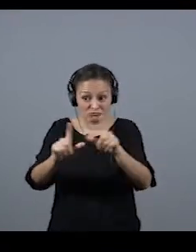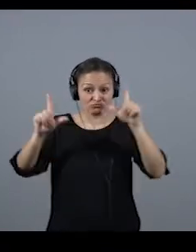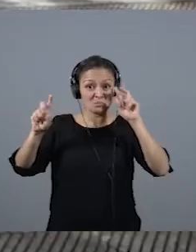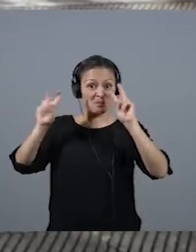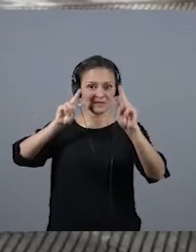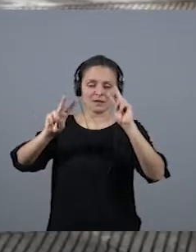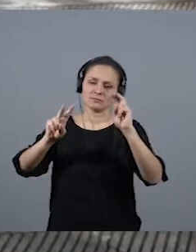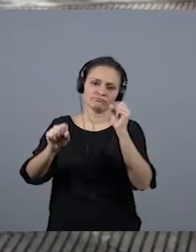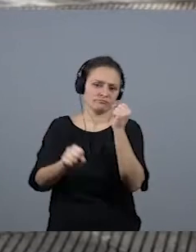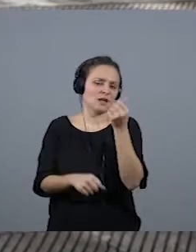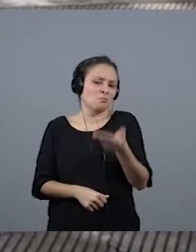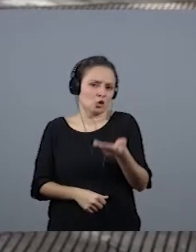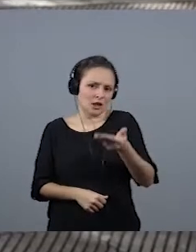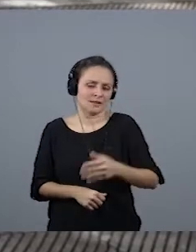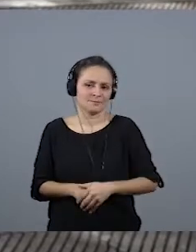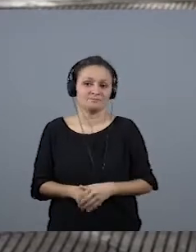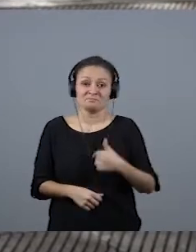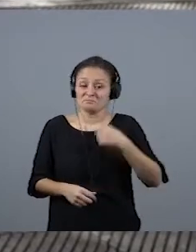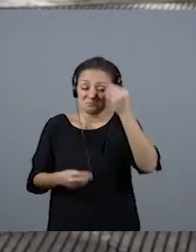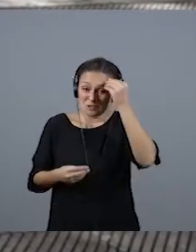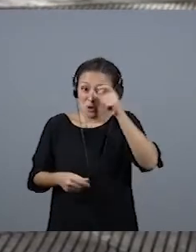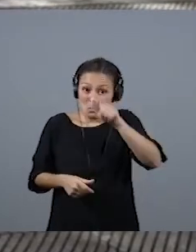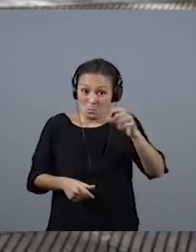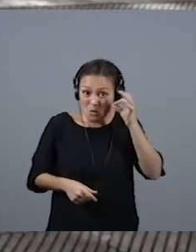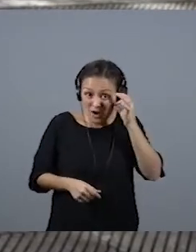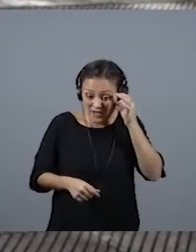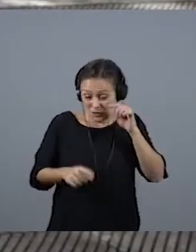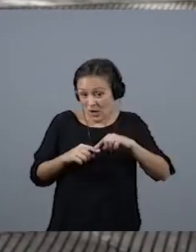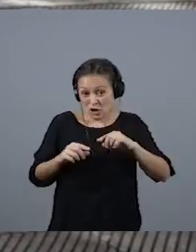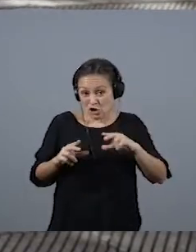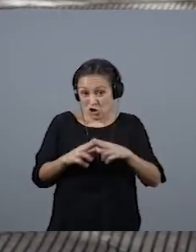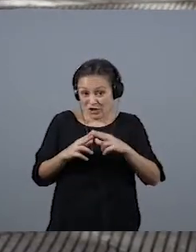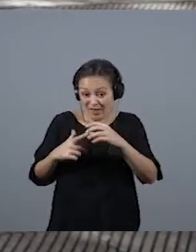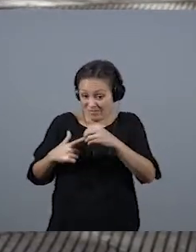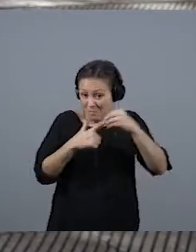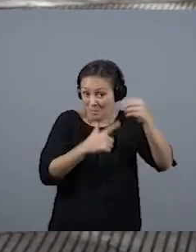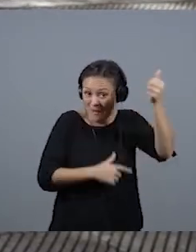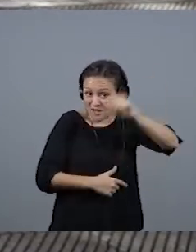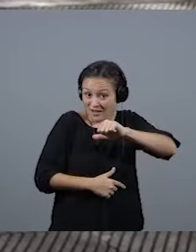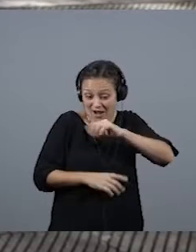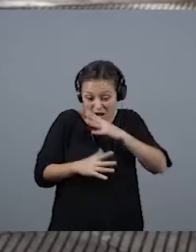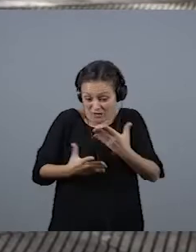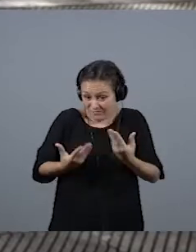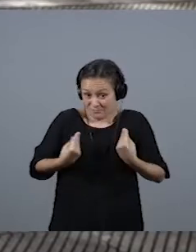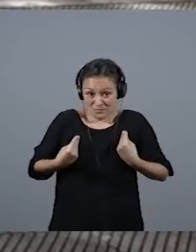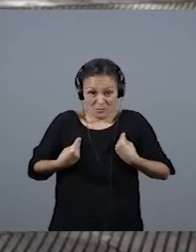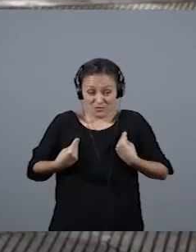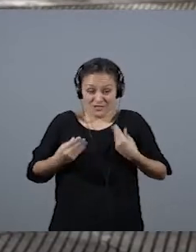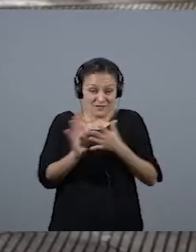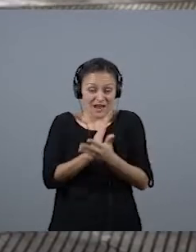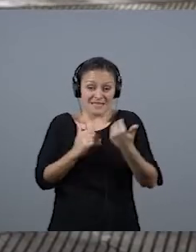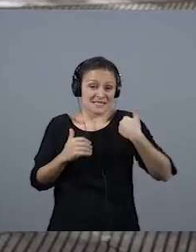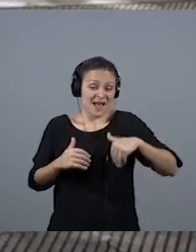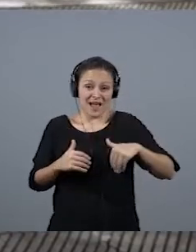importante. Yo creo que las mujeres en esta sociedad patriarcal en la que vivimos, partimos ya de una línea